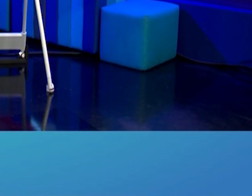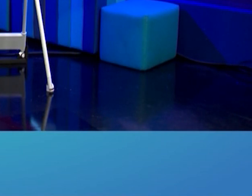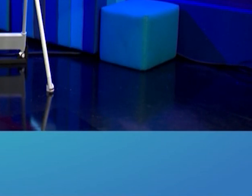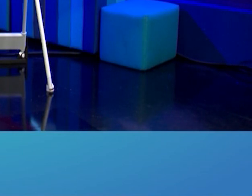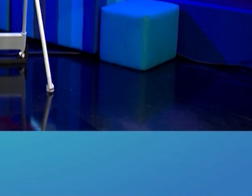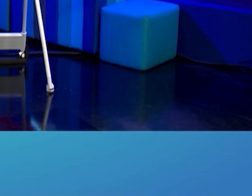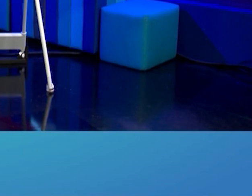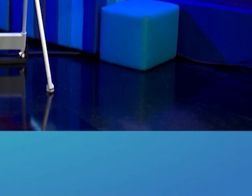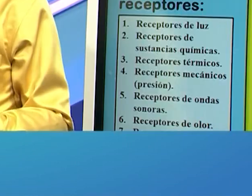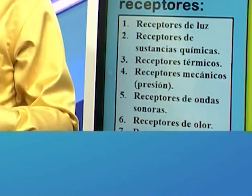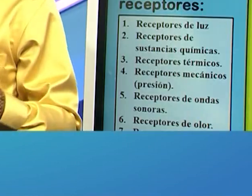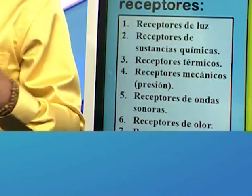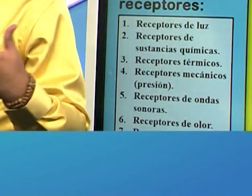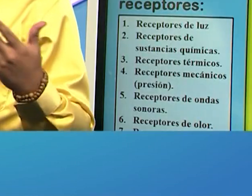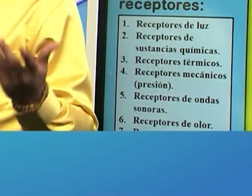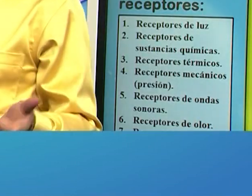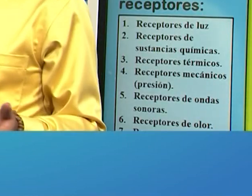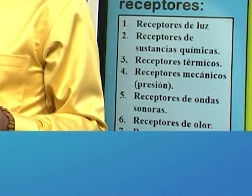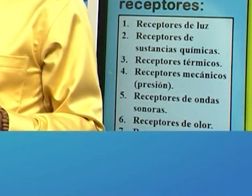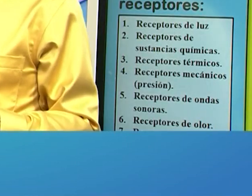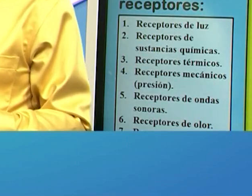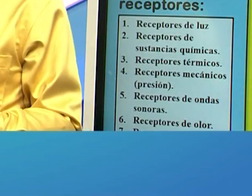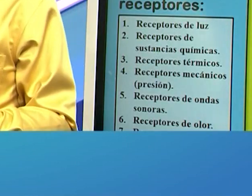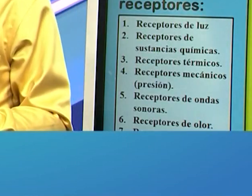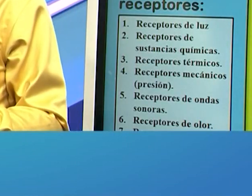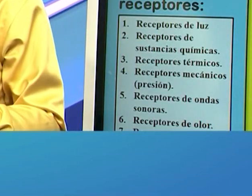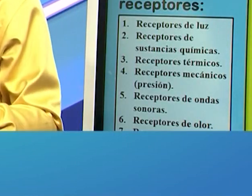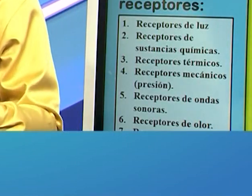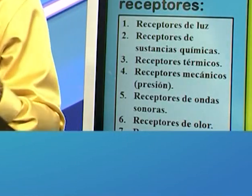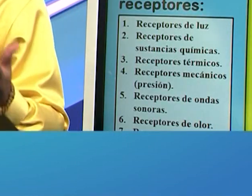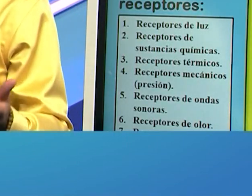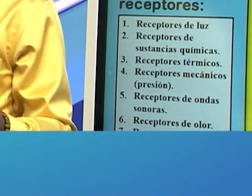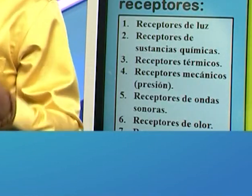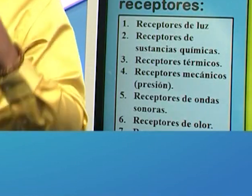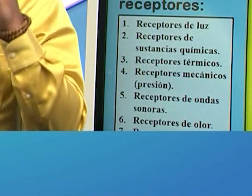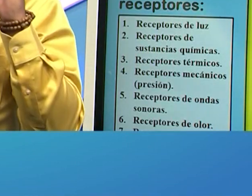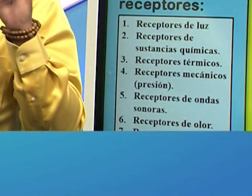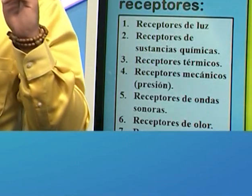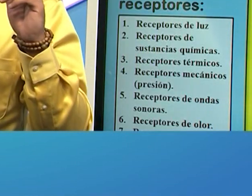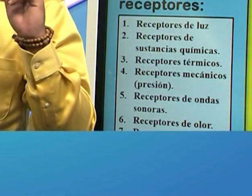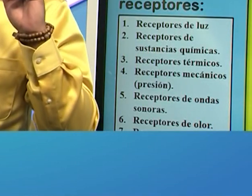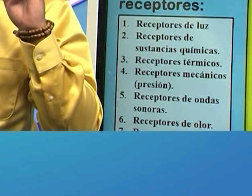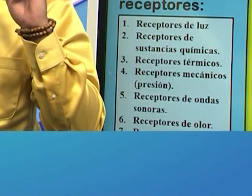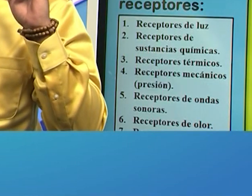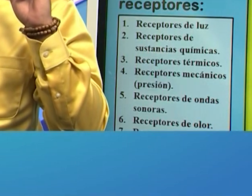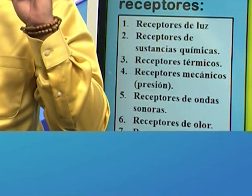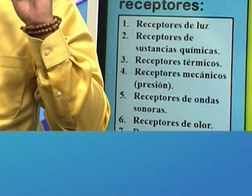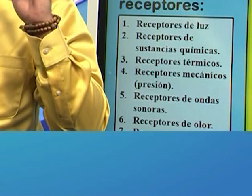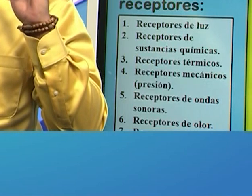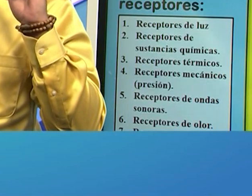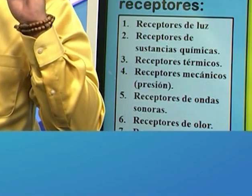un saludo muy especial a ver hasta a esa escuela también la chica cuál es tu nombre